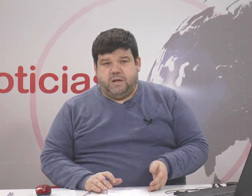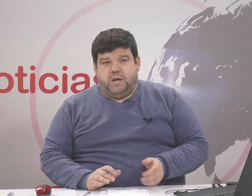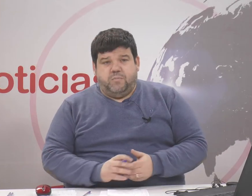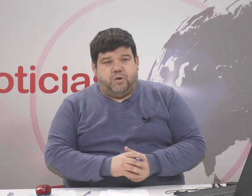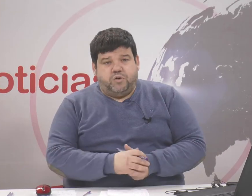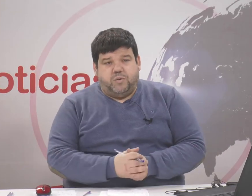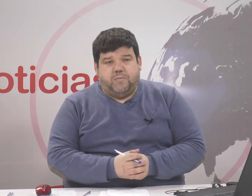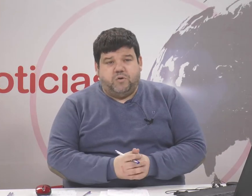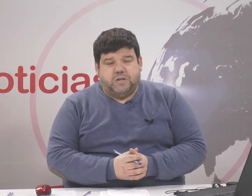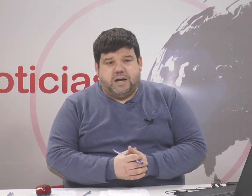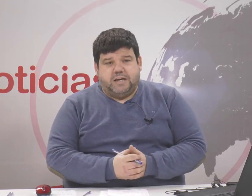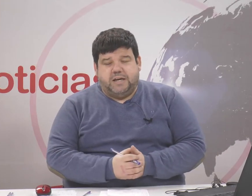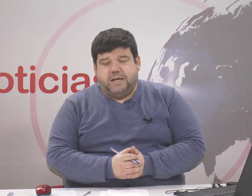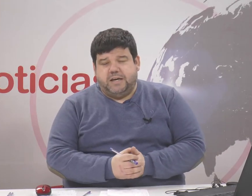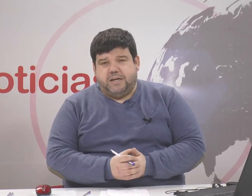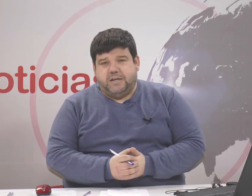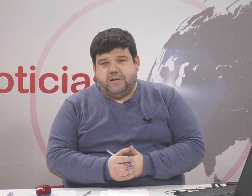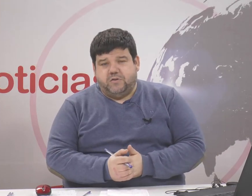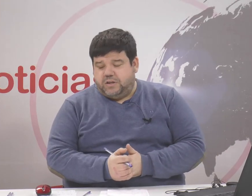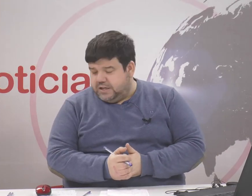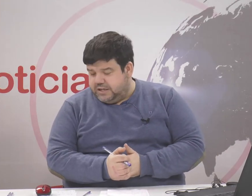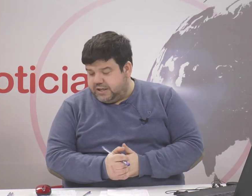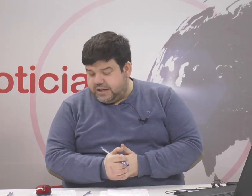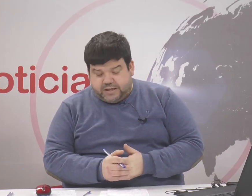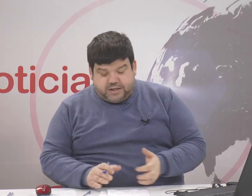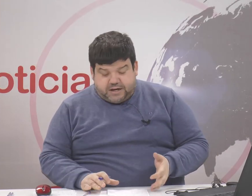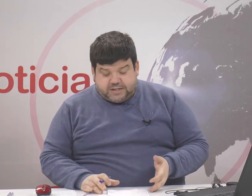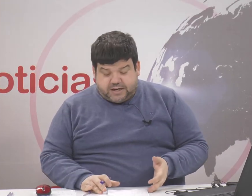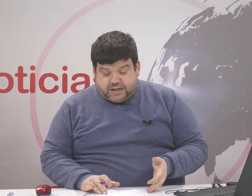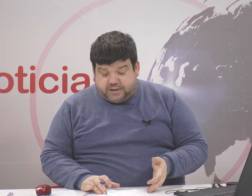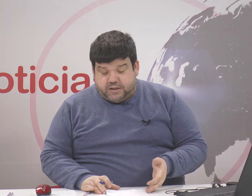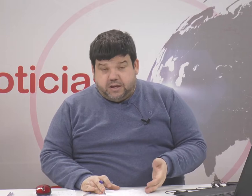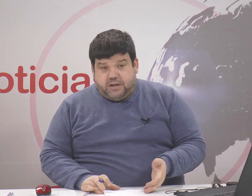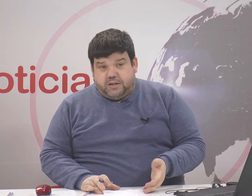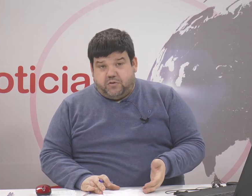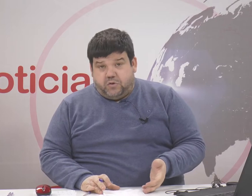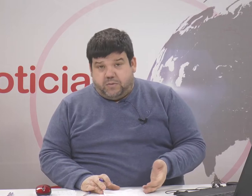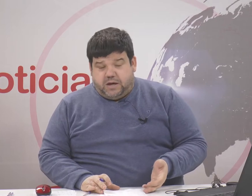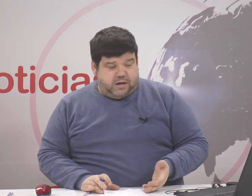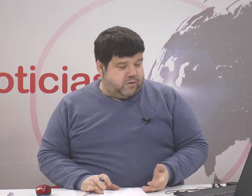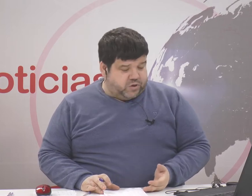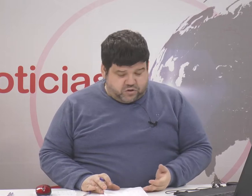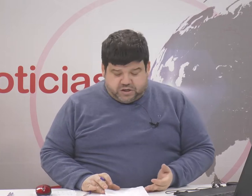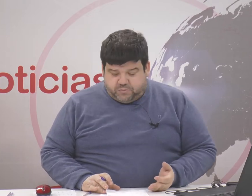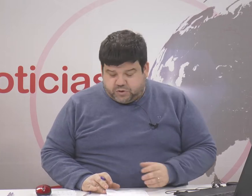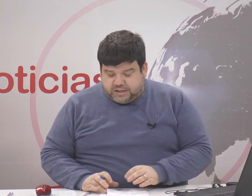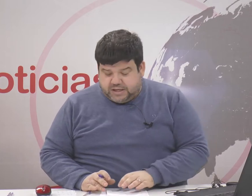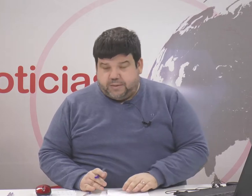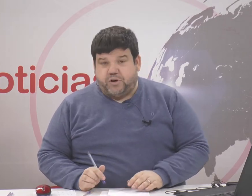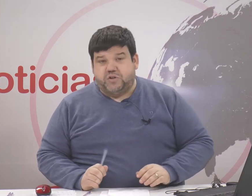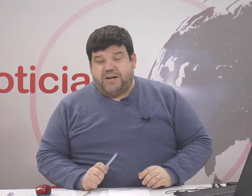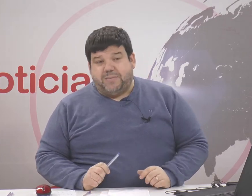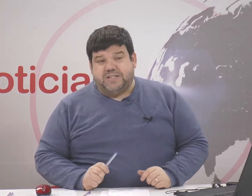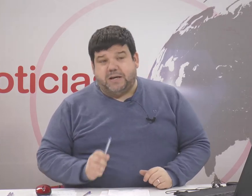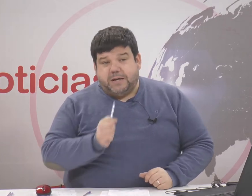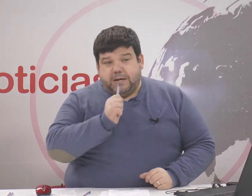Bueno, continuamos aquí en Noticias Sierra de Cádiz, en Canal Sierra de Cádiz. Tengo todavía cuestiones importantes que